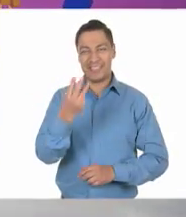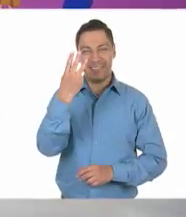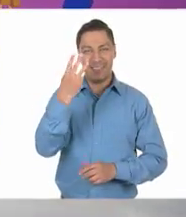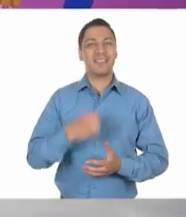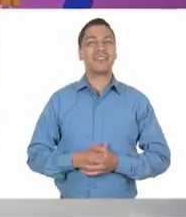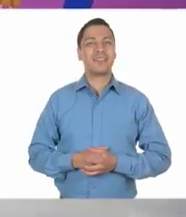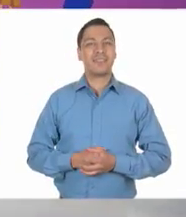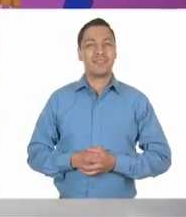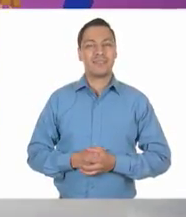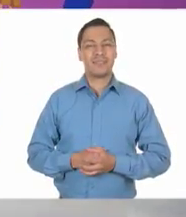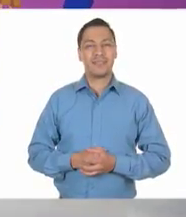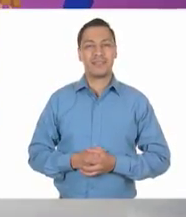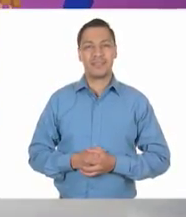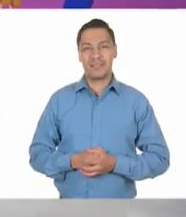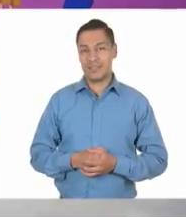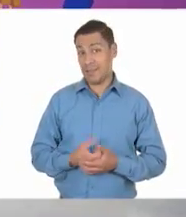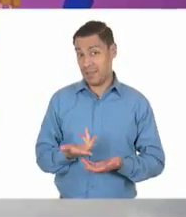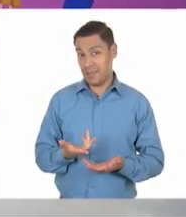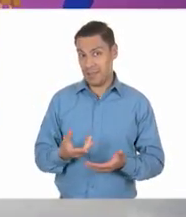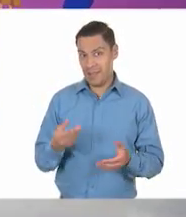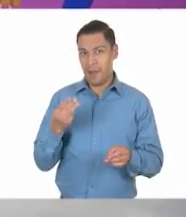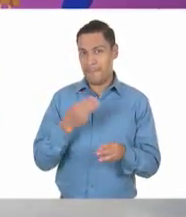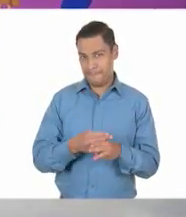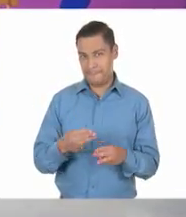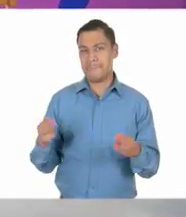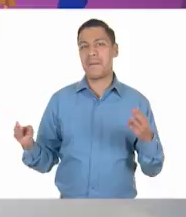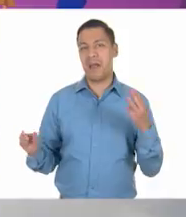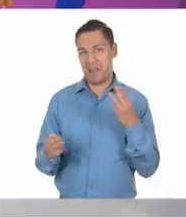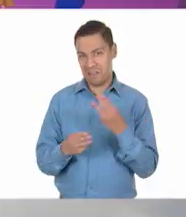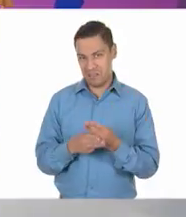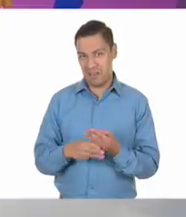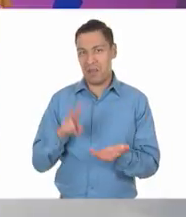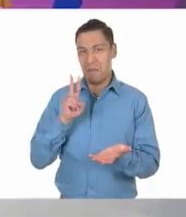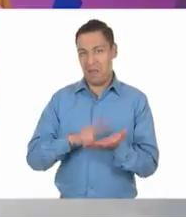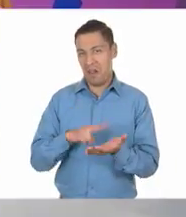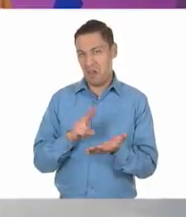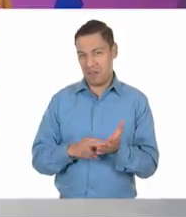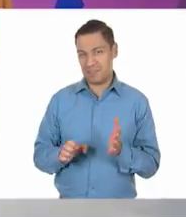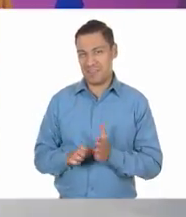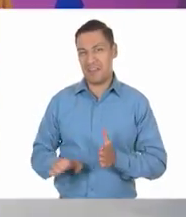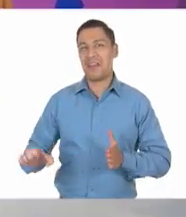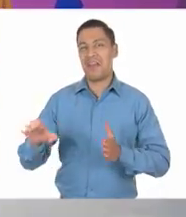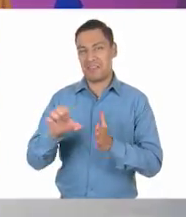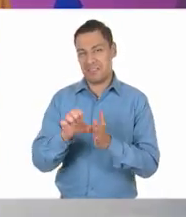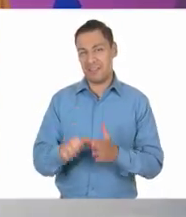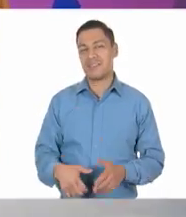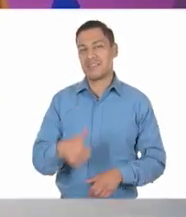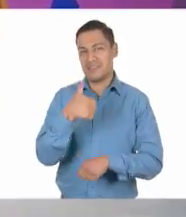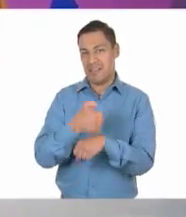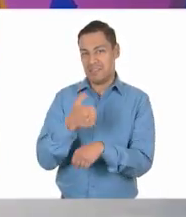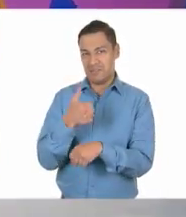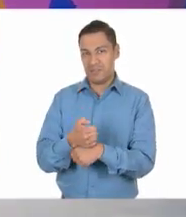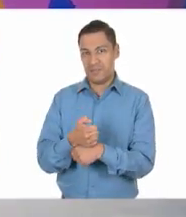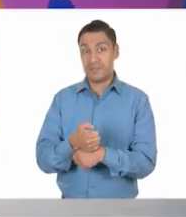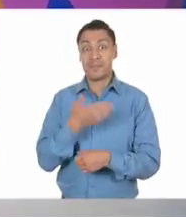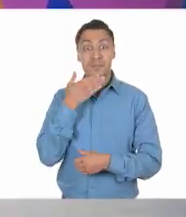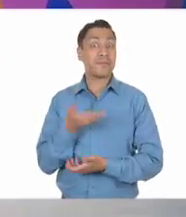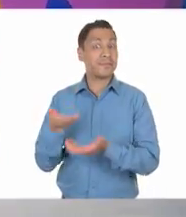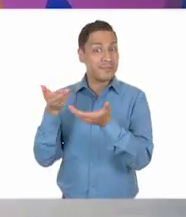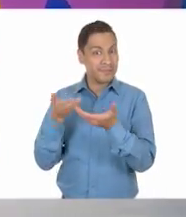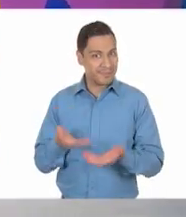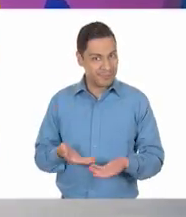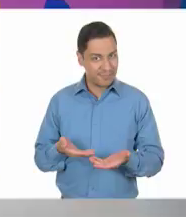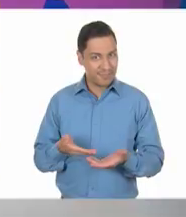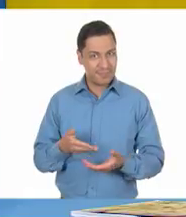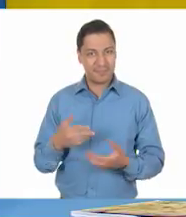su asignatura de formación cívica y ética de sexto grado. Para comenzar, quiero darle la bienvenida a la